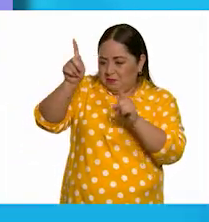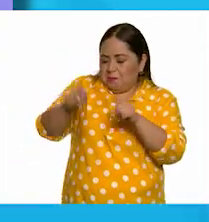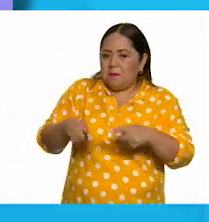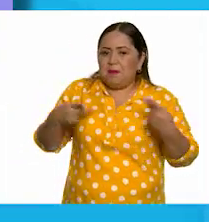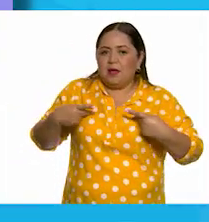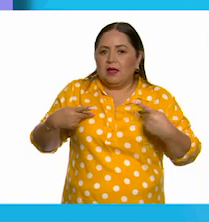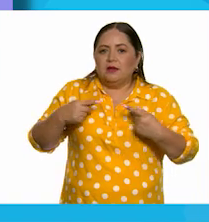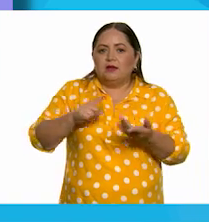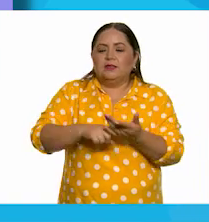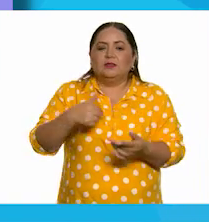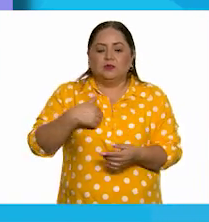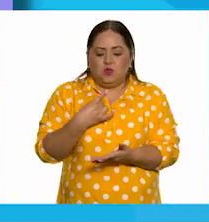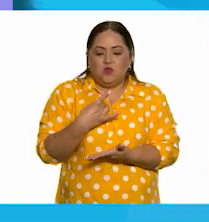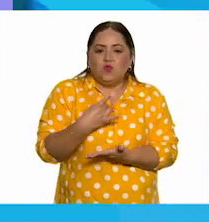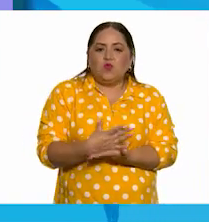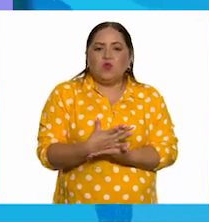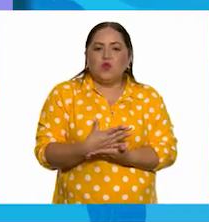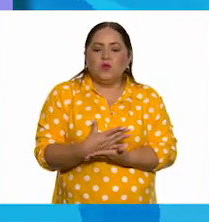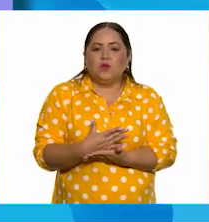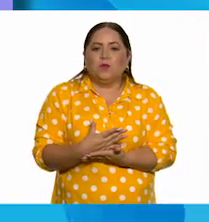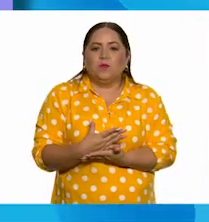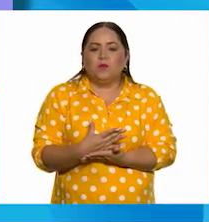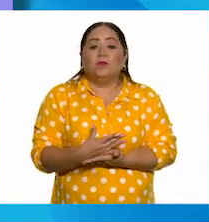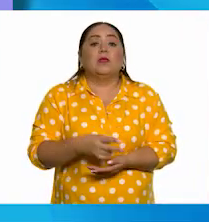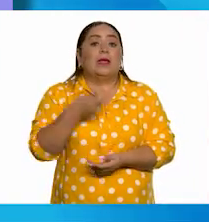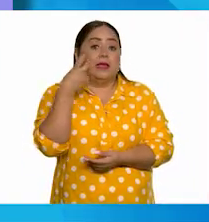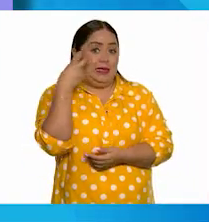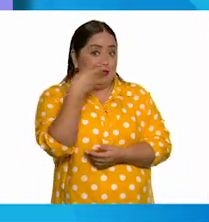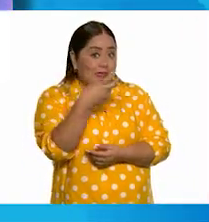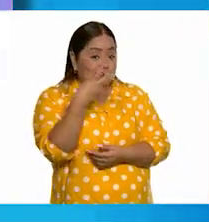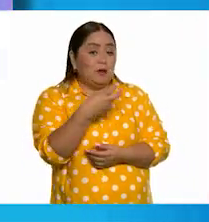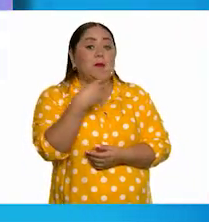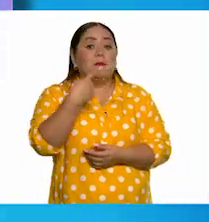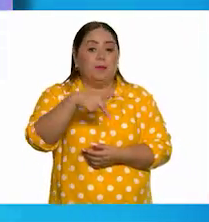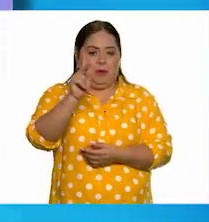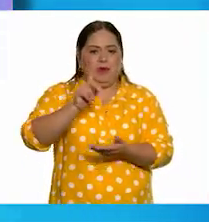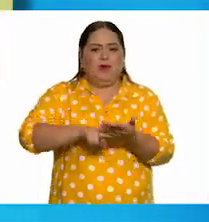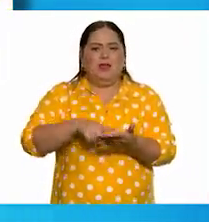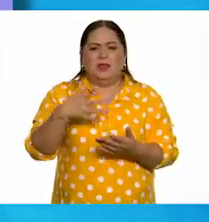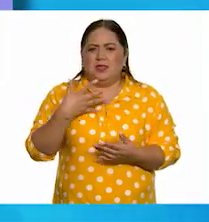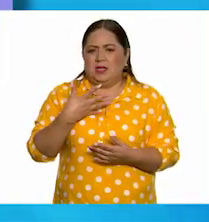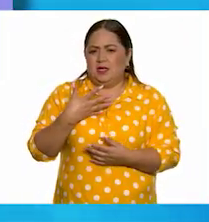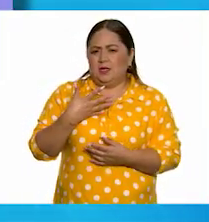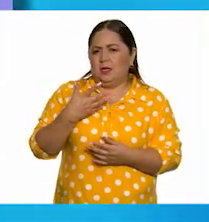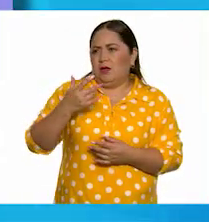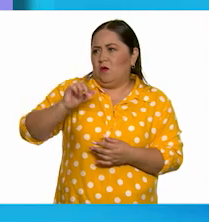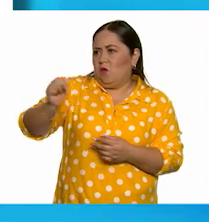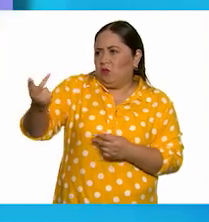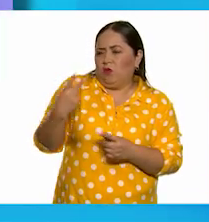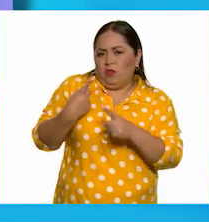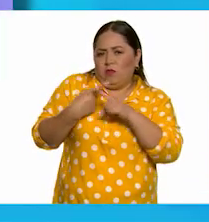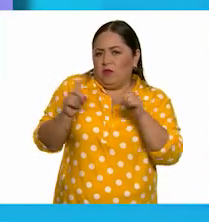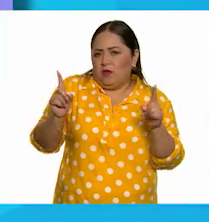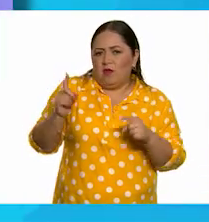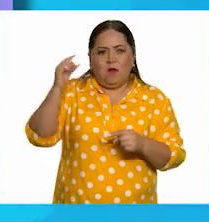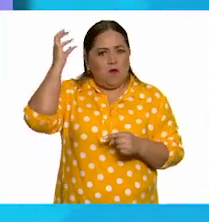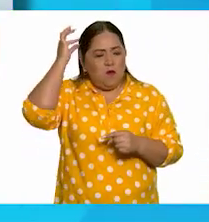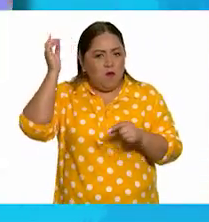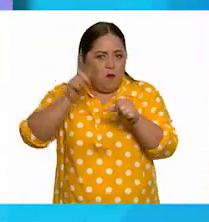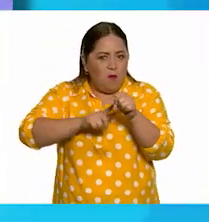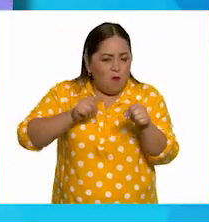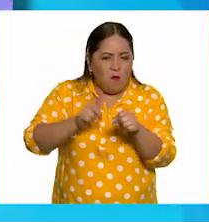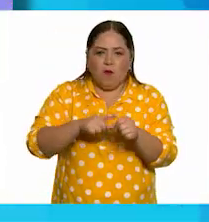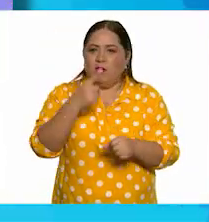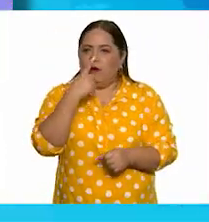todo lo que te hace ser único e irrepetible. Así es. Aunque tenemos rasgos y gustos similares a otros, como el color del cabello,